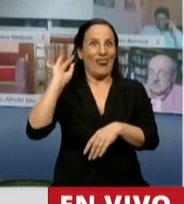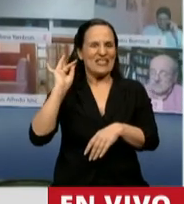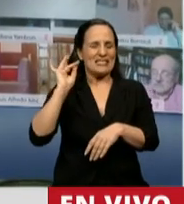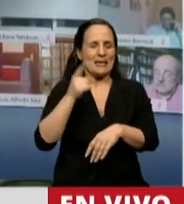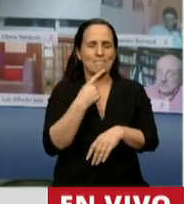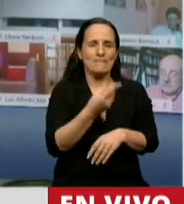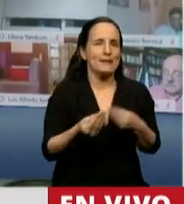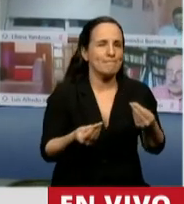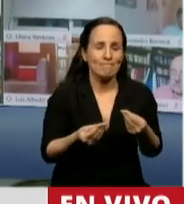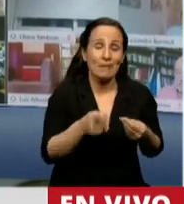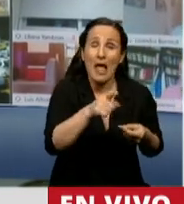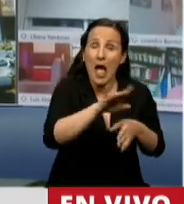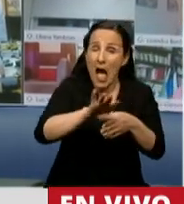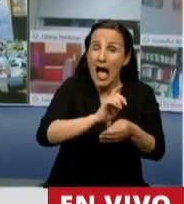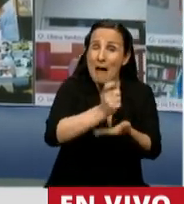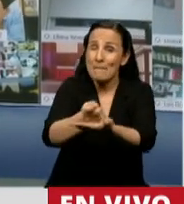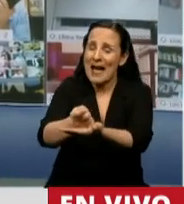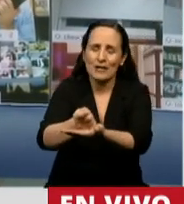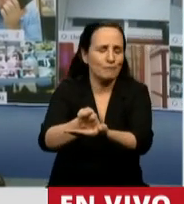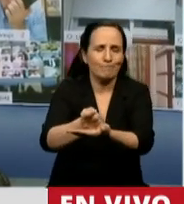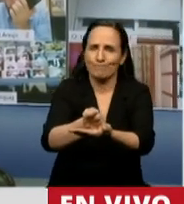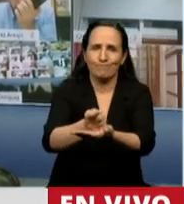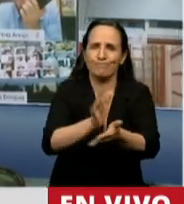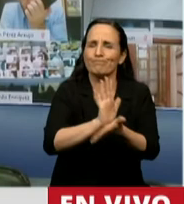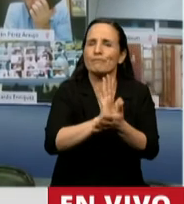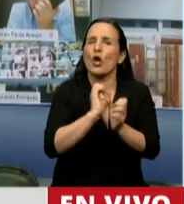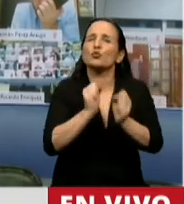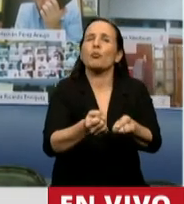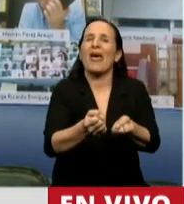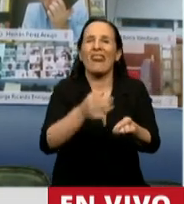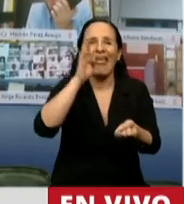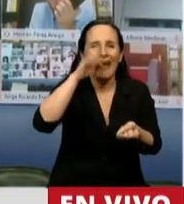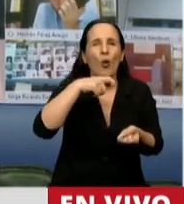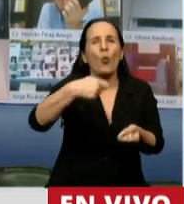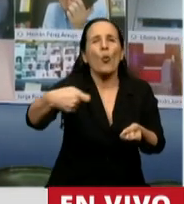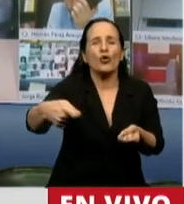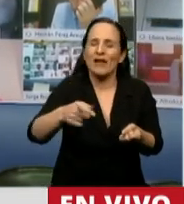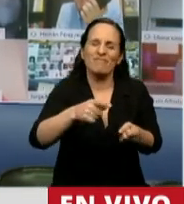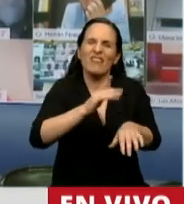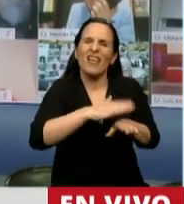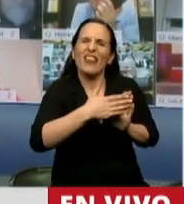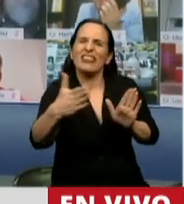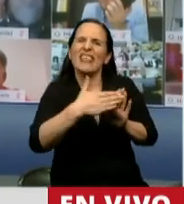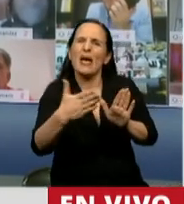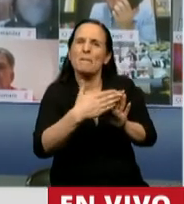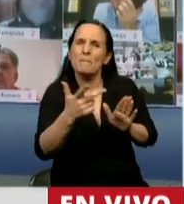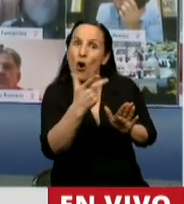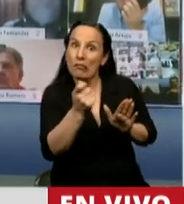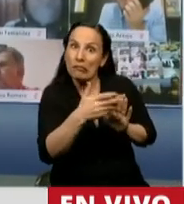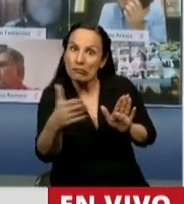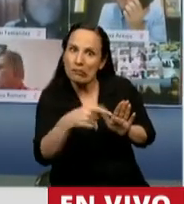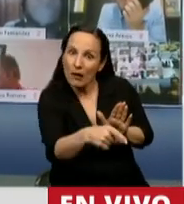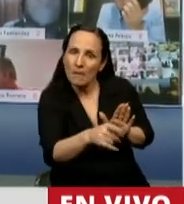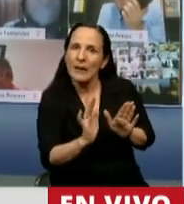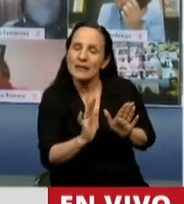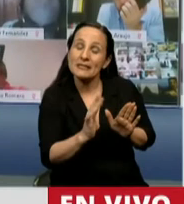suspender el pago de esas cuotas, le da un plazo de 60 días, y luego